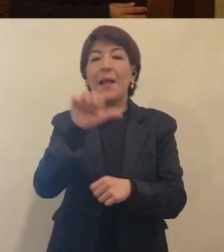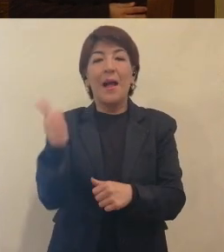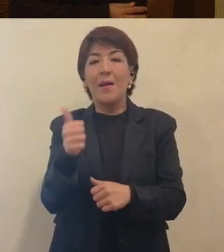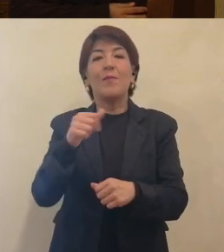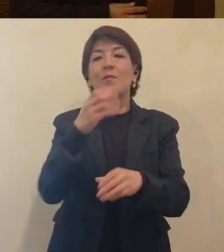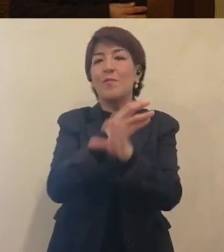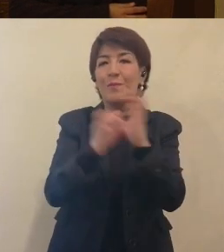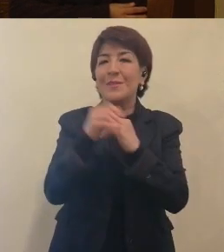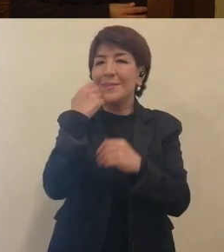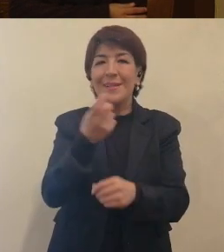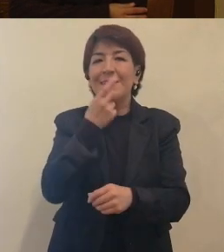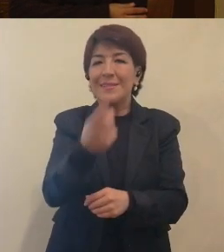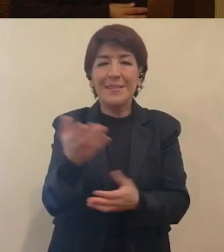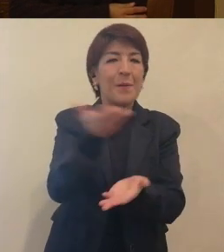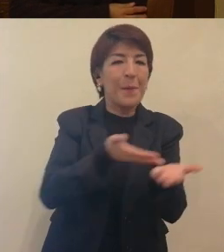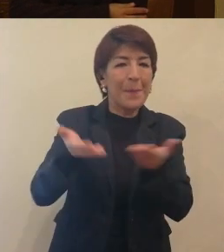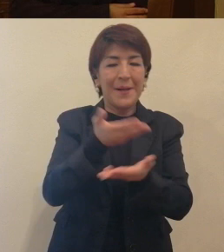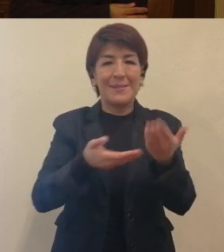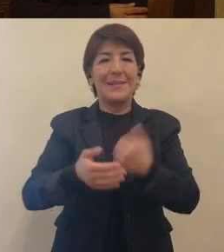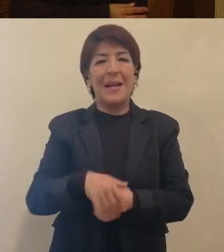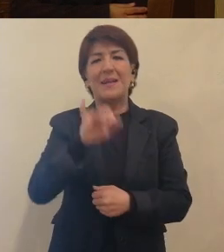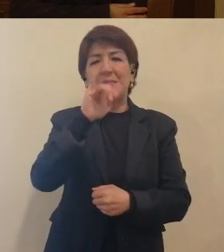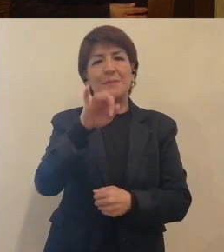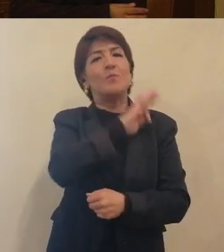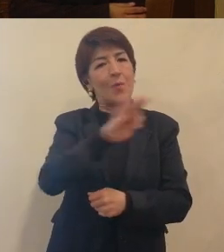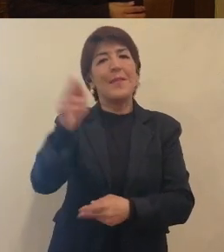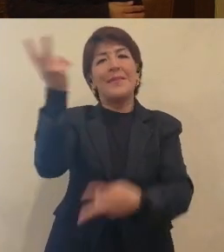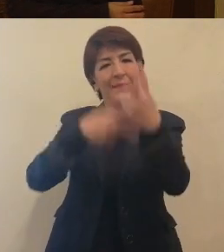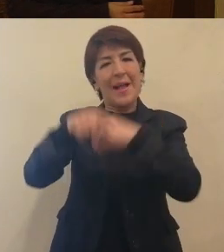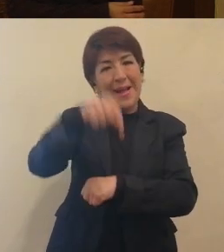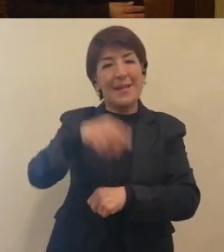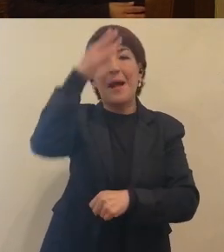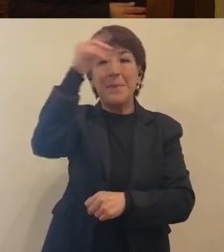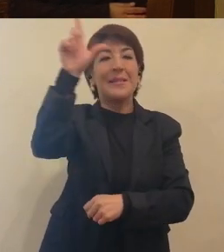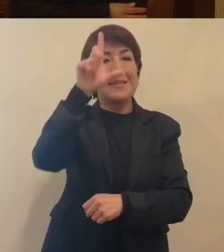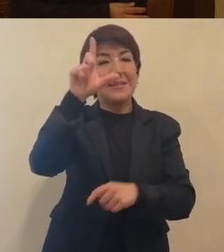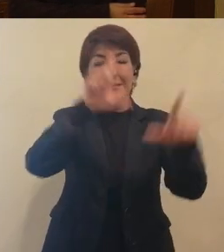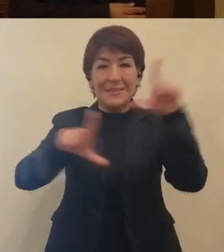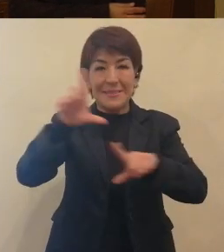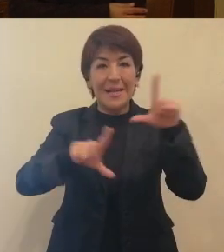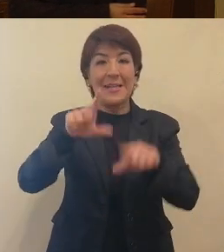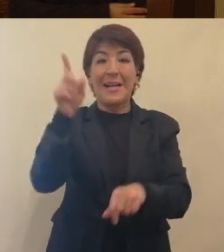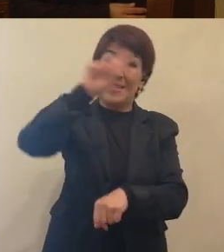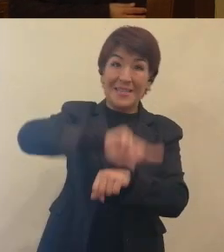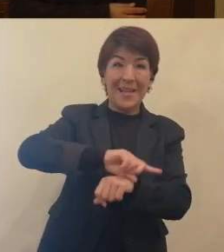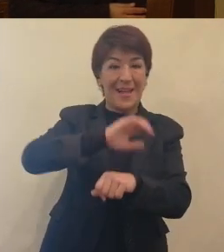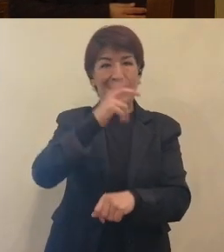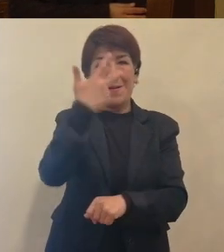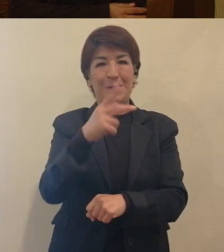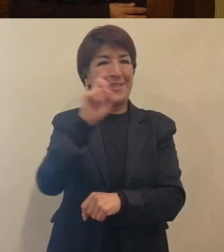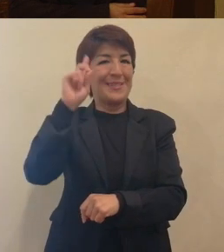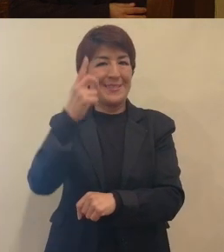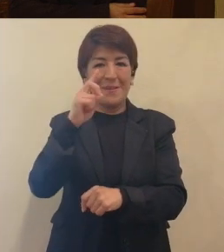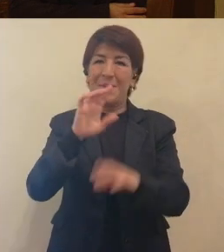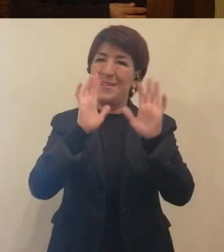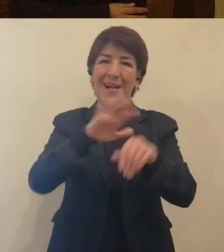¿Algo que quieran agregar? ¿Compartirnos? Sí, que pueden venir a poner señas el día de la clausura, que es el